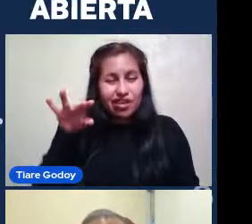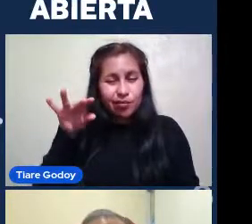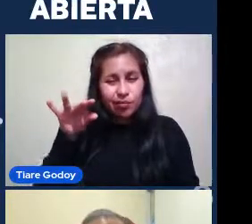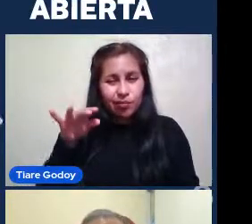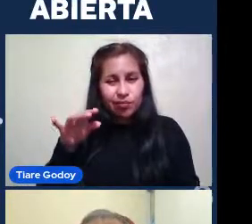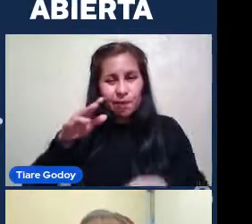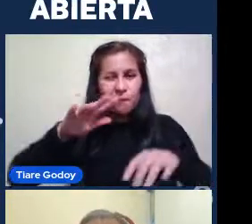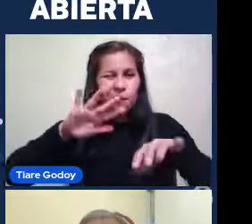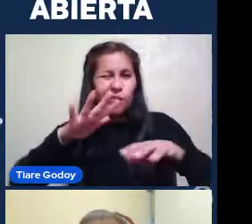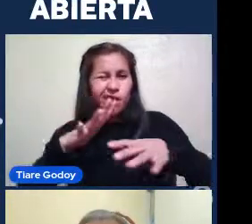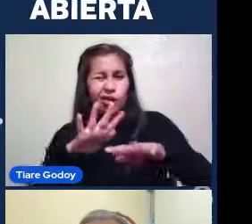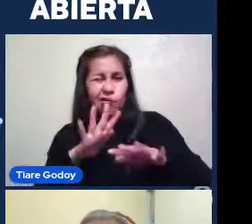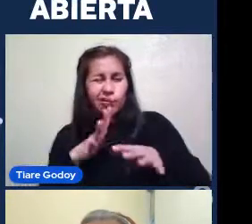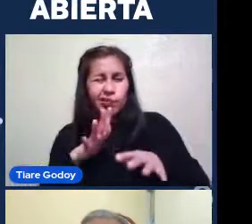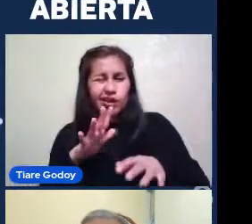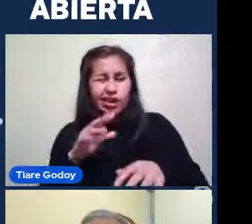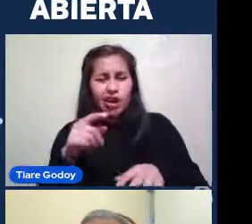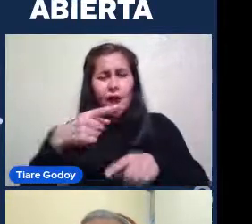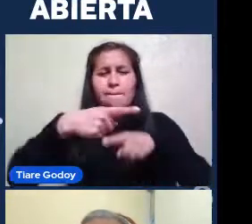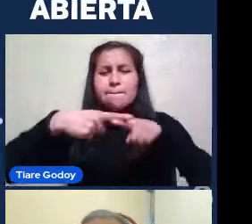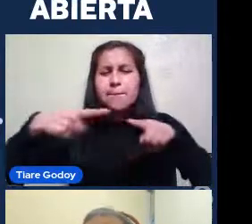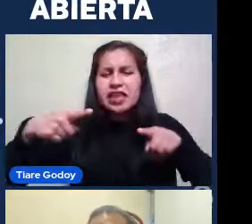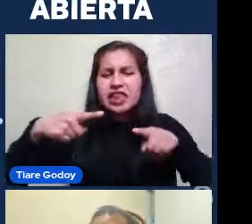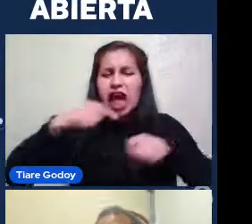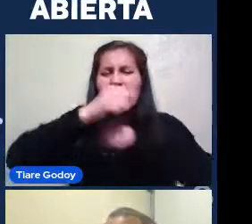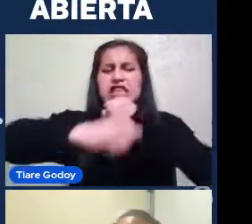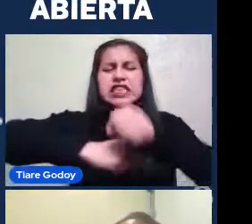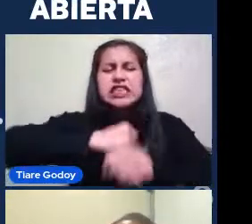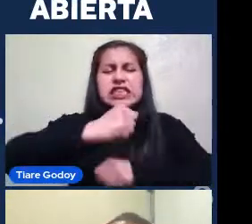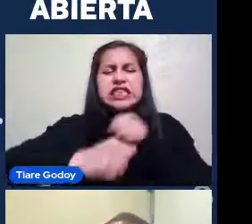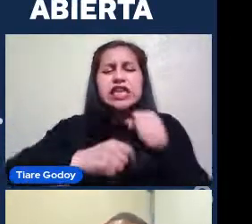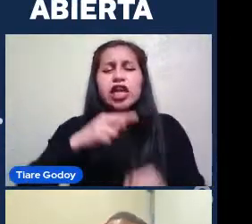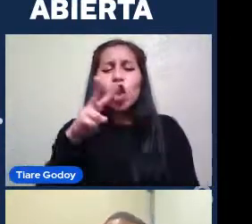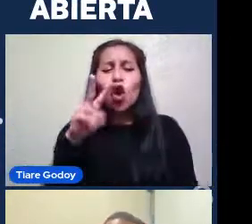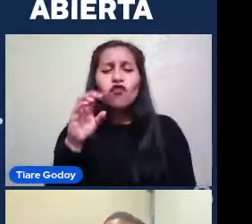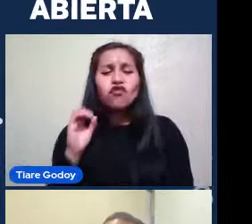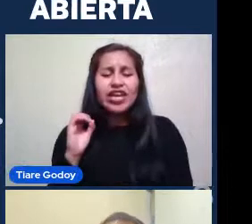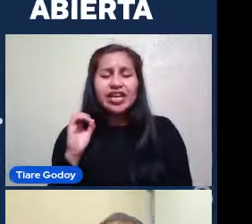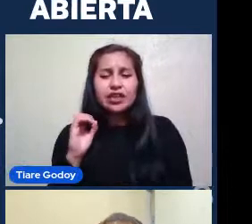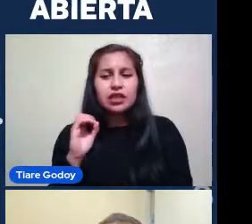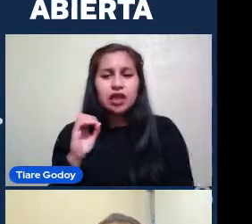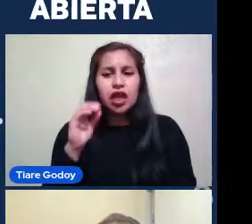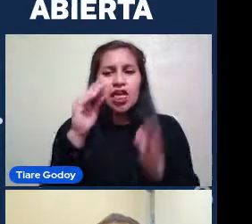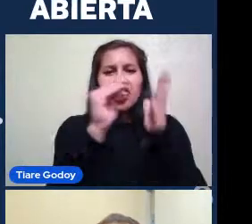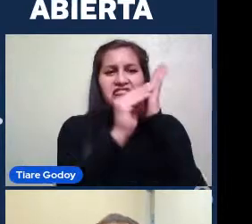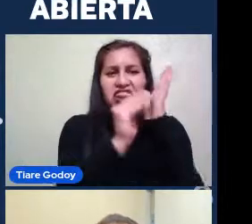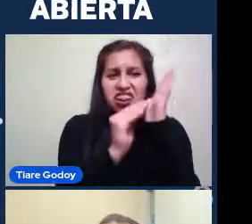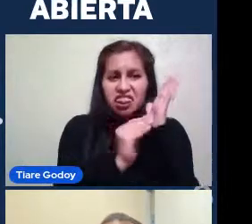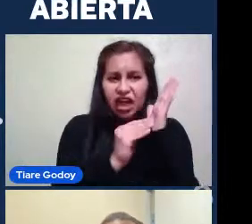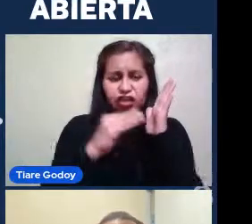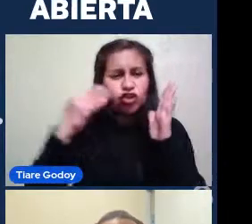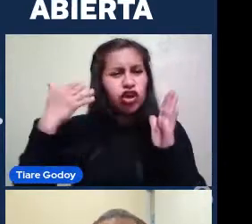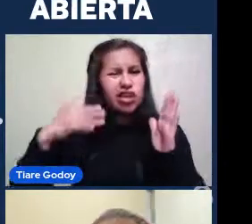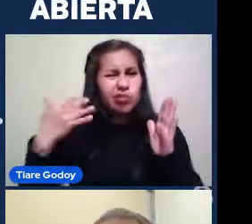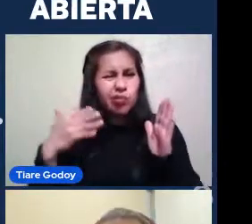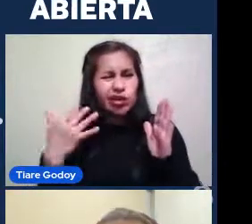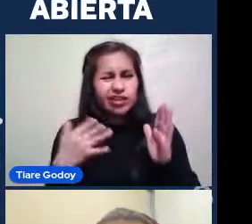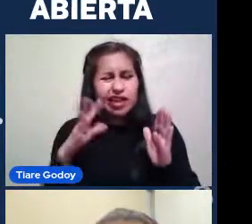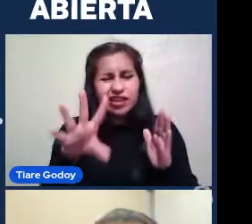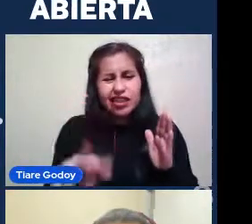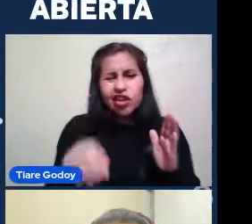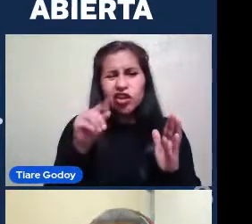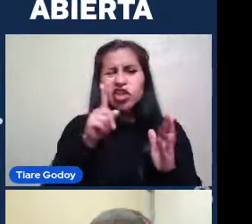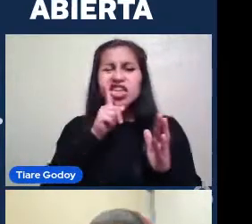La segunda mitad Del siglo XX Y quien tomó Los datos Que serían Clave Para descubrir esto Fue la